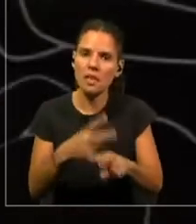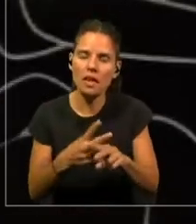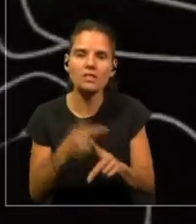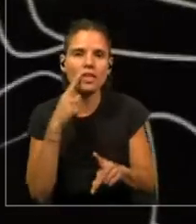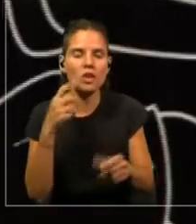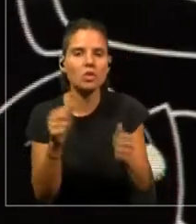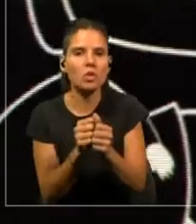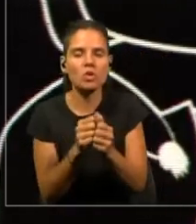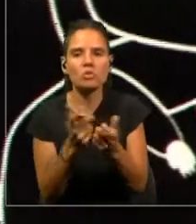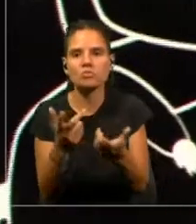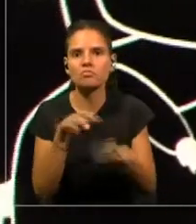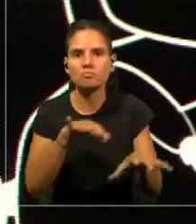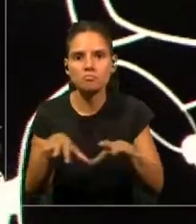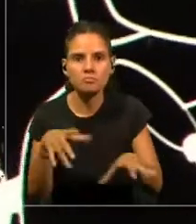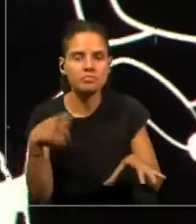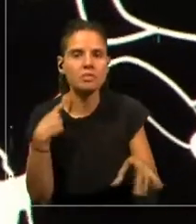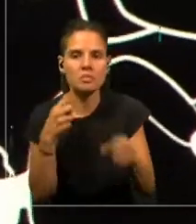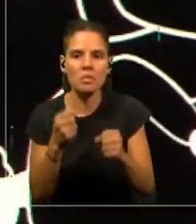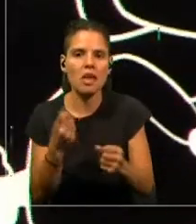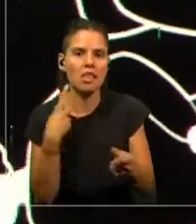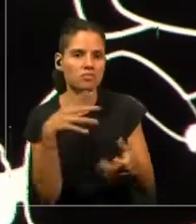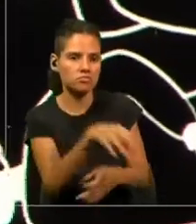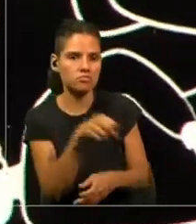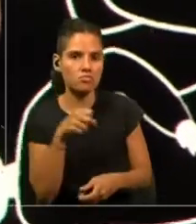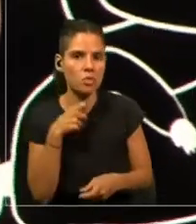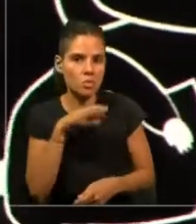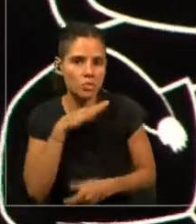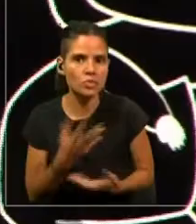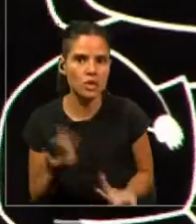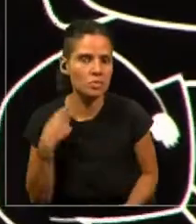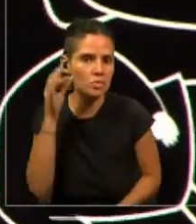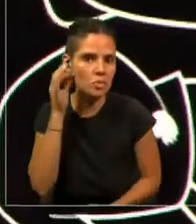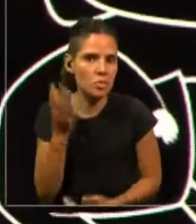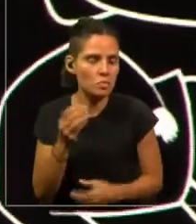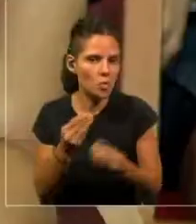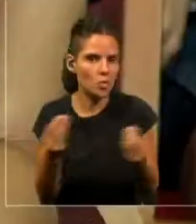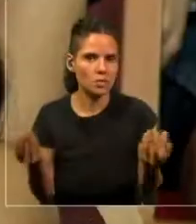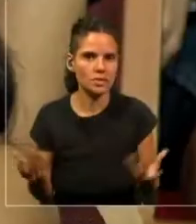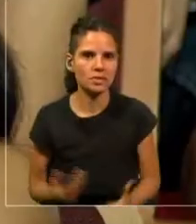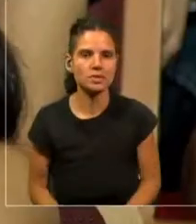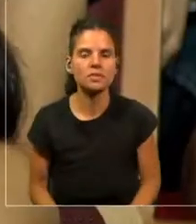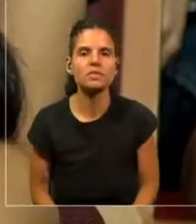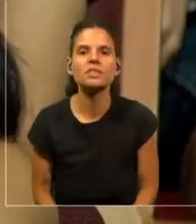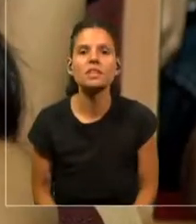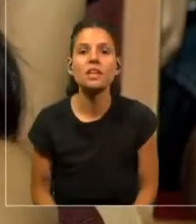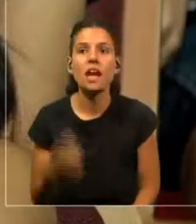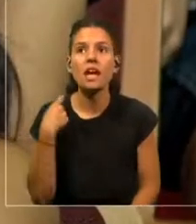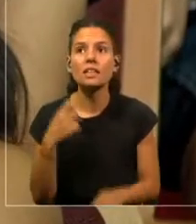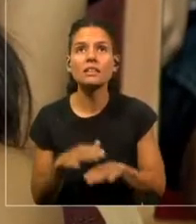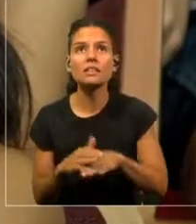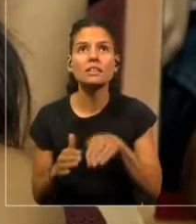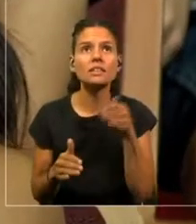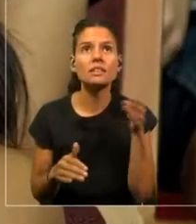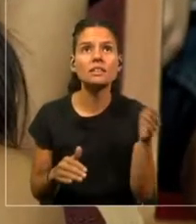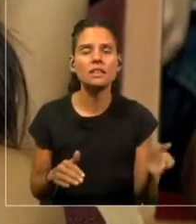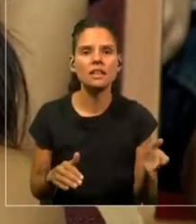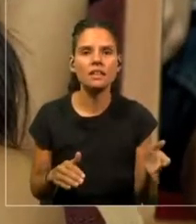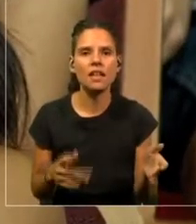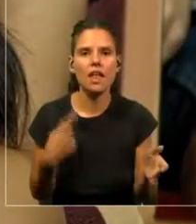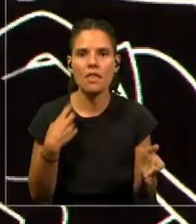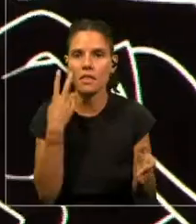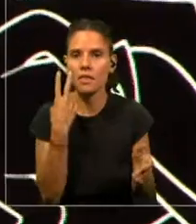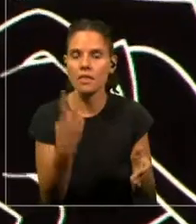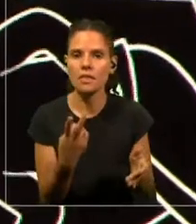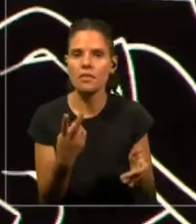con cosas que eran accesibles para muchas. En la parte izquierda, las cosas que se ven